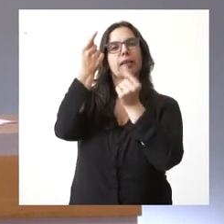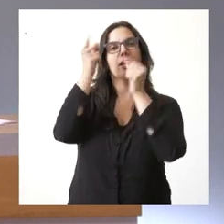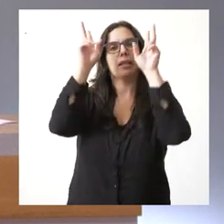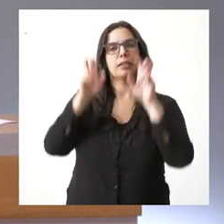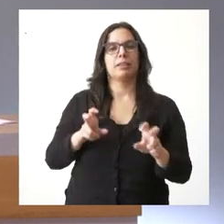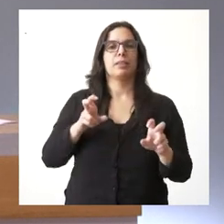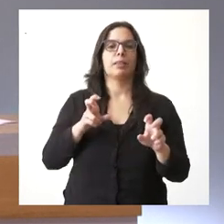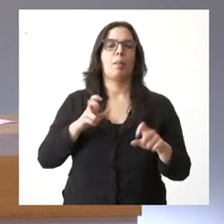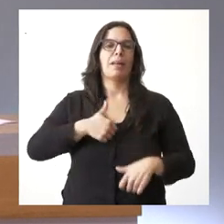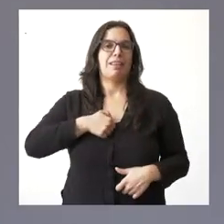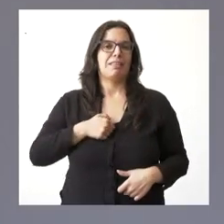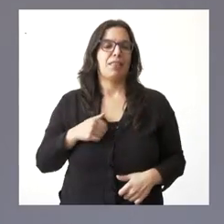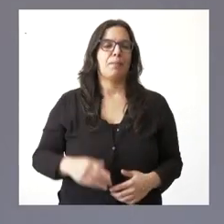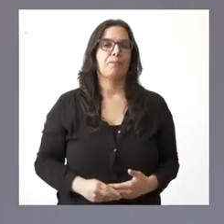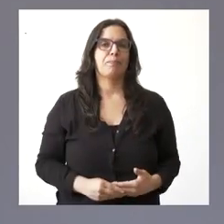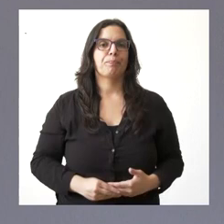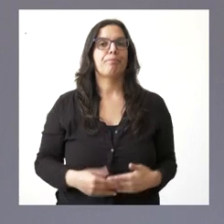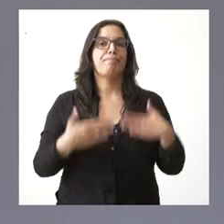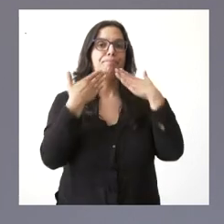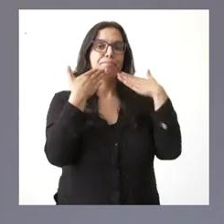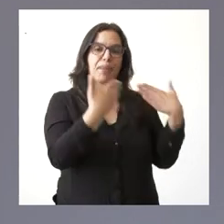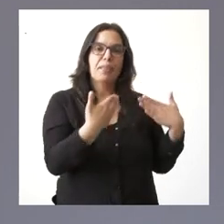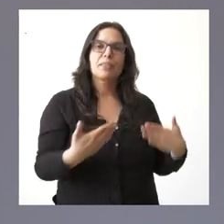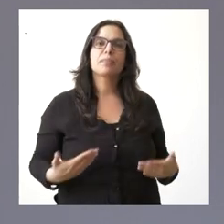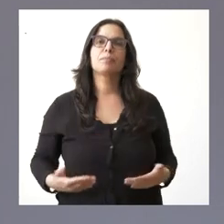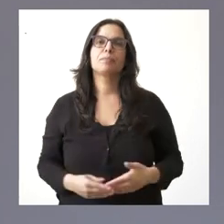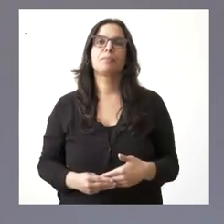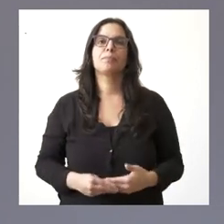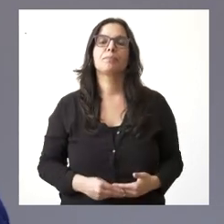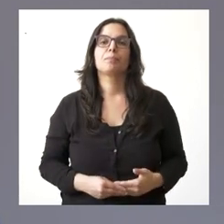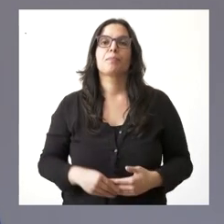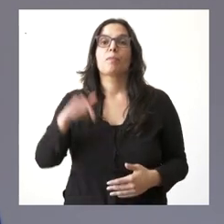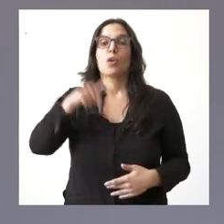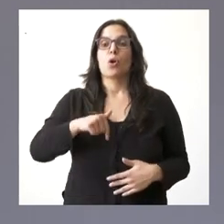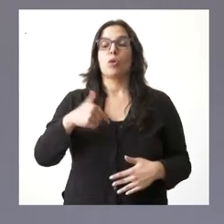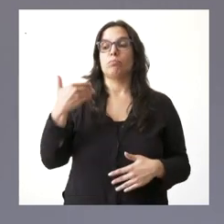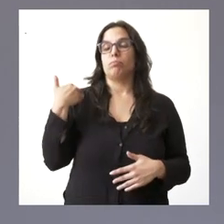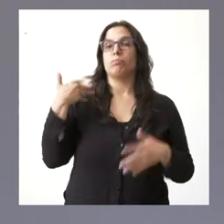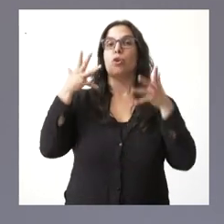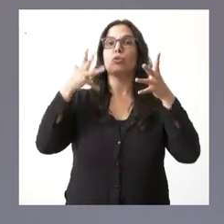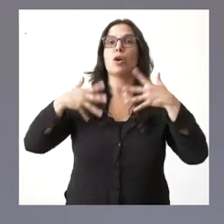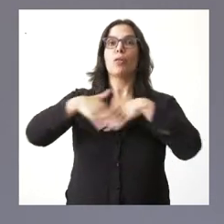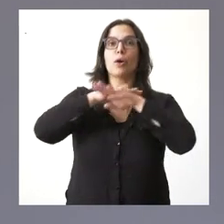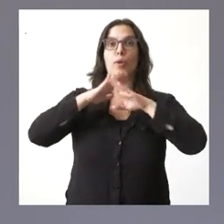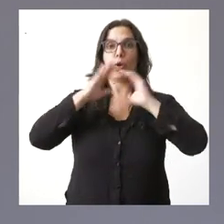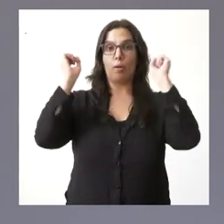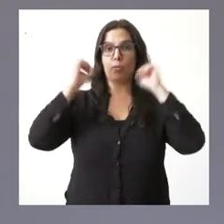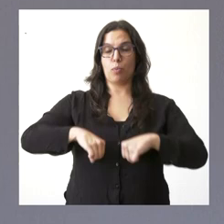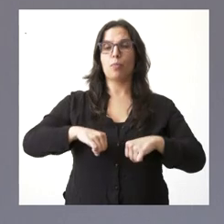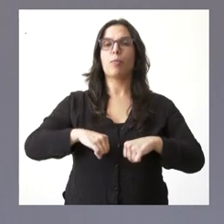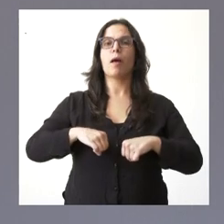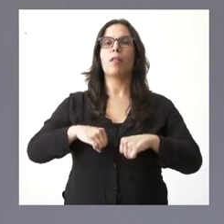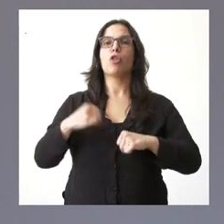describí inicialmente. Pues, muchas gracias. Hemos aprobado hoy en Consejo de Gobierno, como muy bien decía el portavoz, la